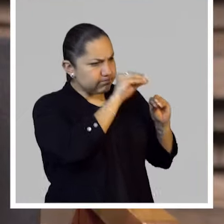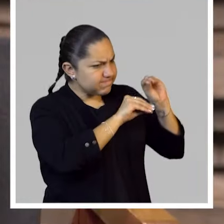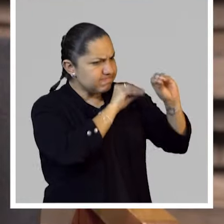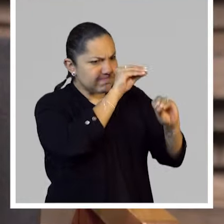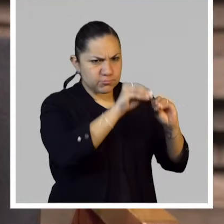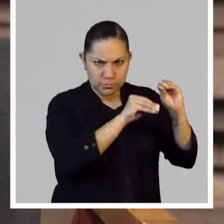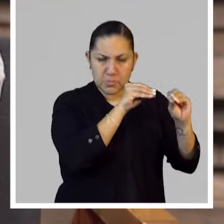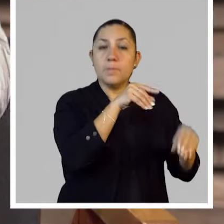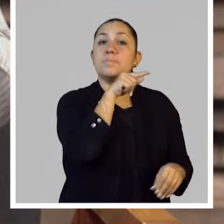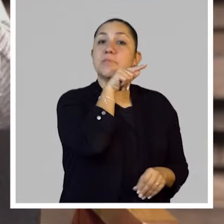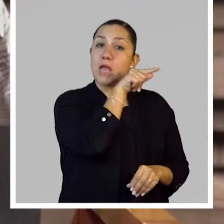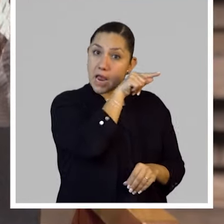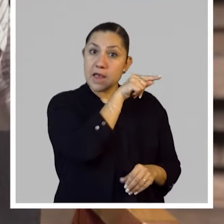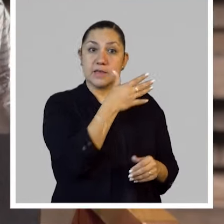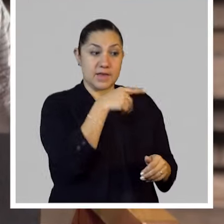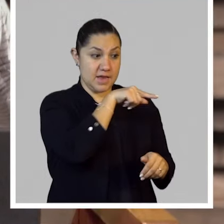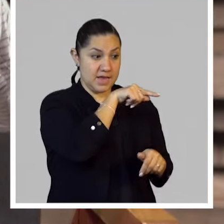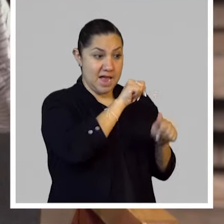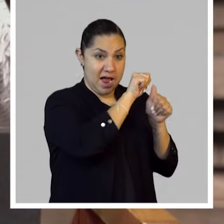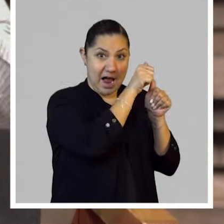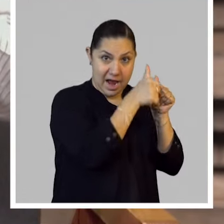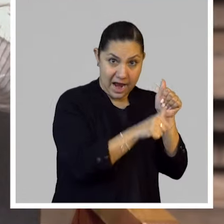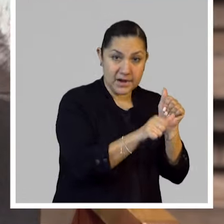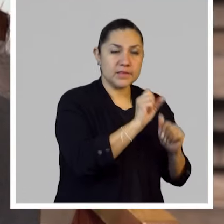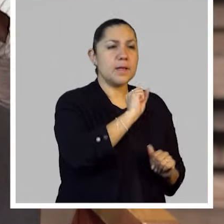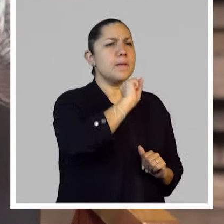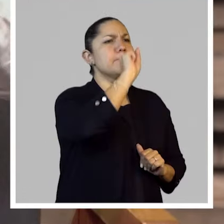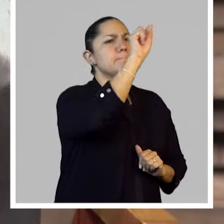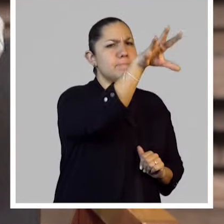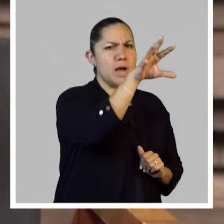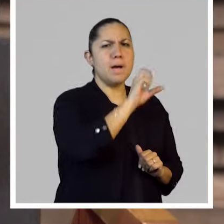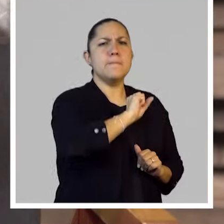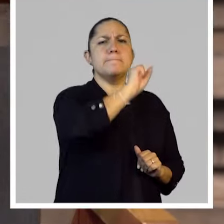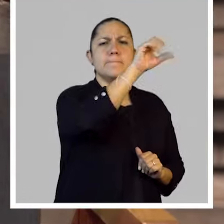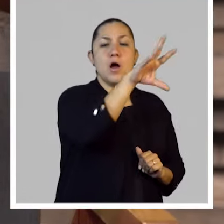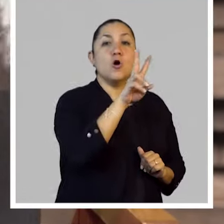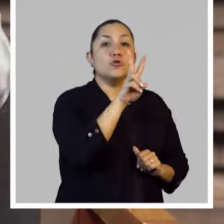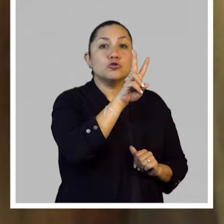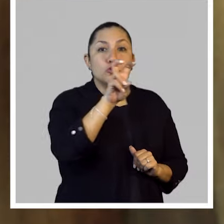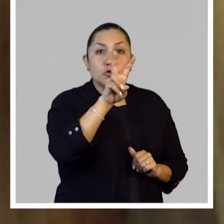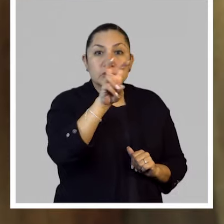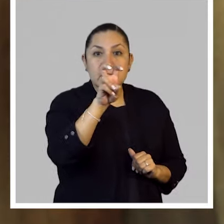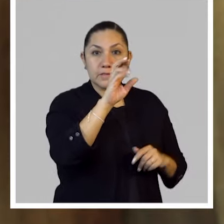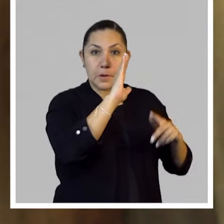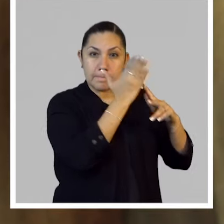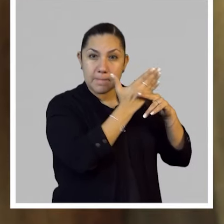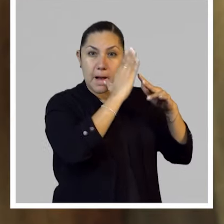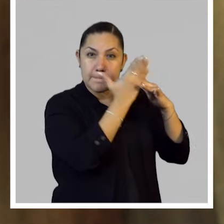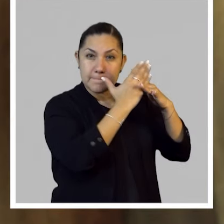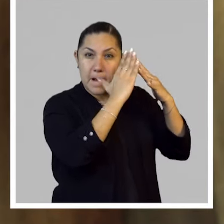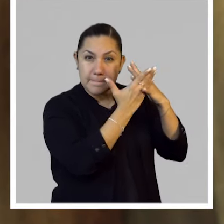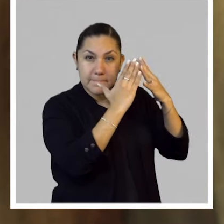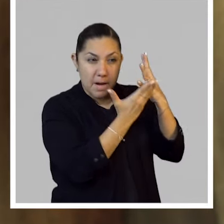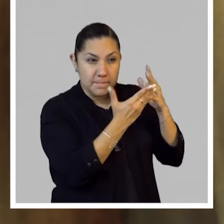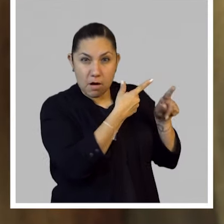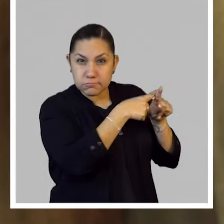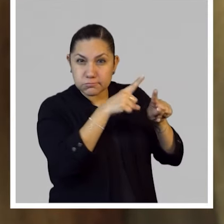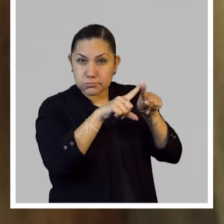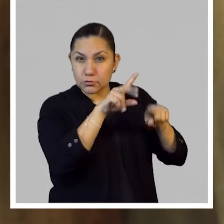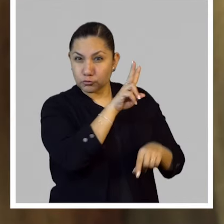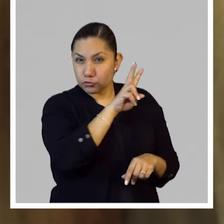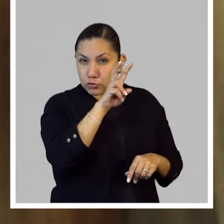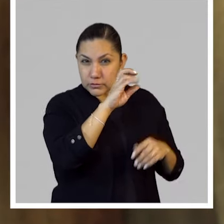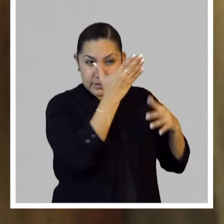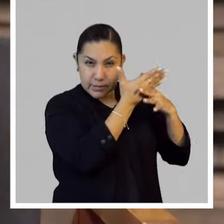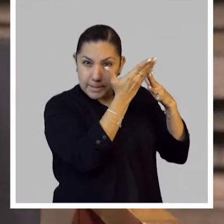que hace es mandar su obra de arte, digamos que fragmentada en 200 piezas, ¿no? Entonces de tal manera pues